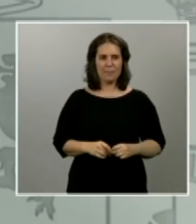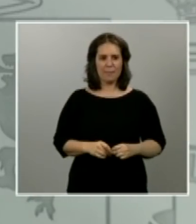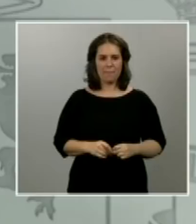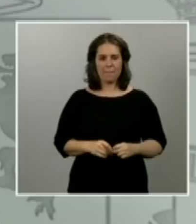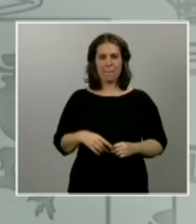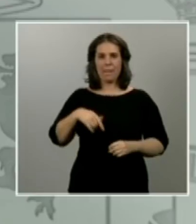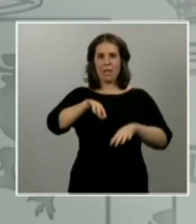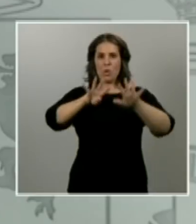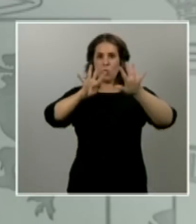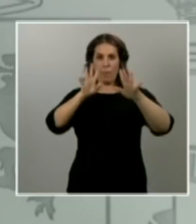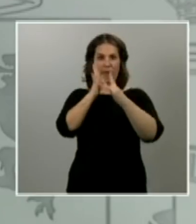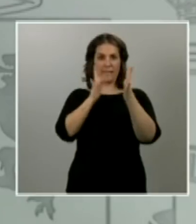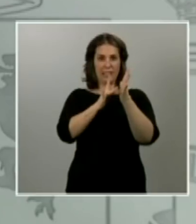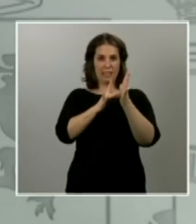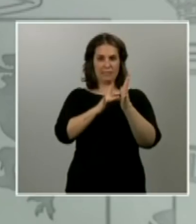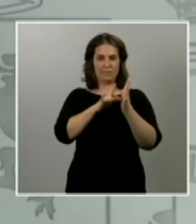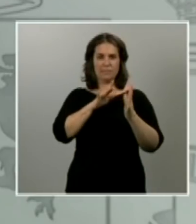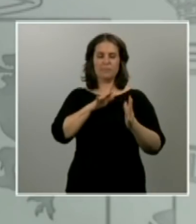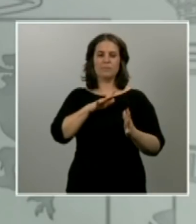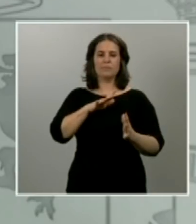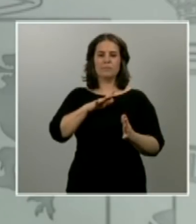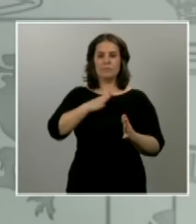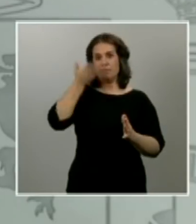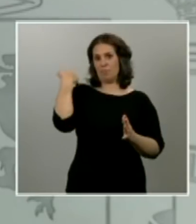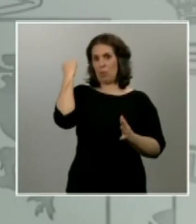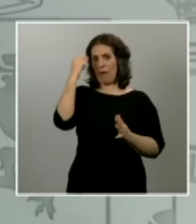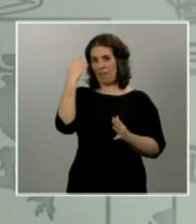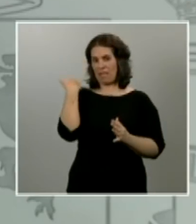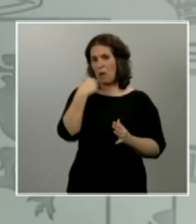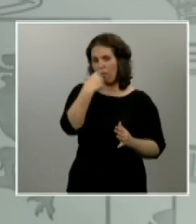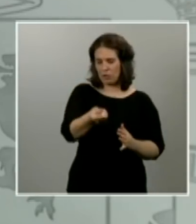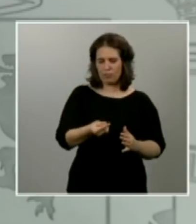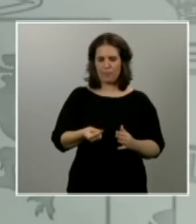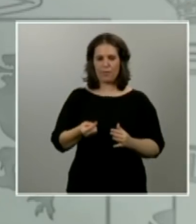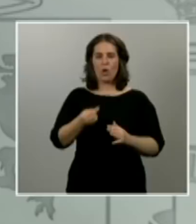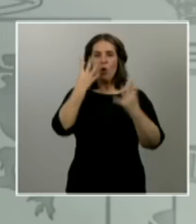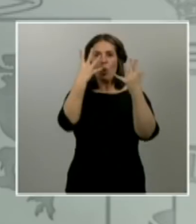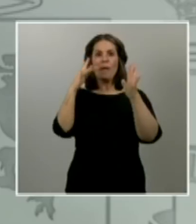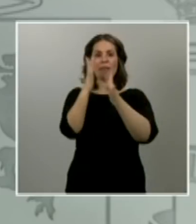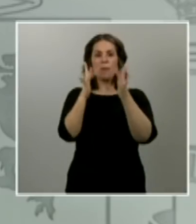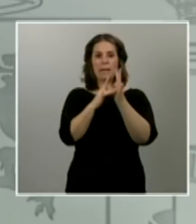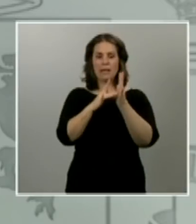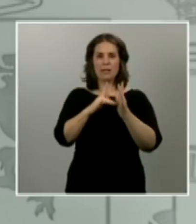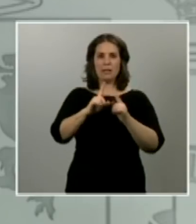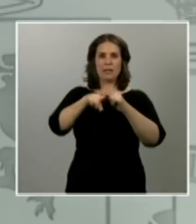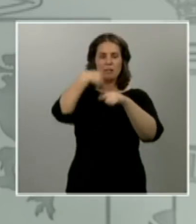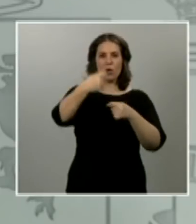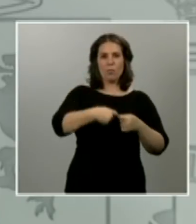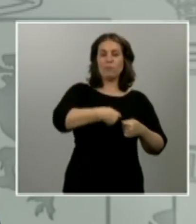abril como anuncié en la anterior comparecencia vayamos a prolongarlo no lo que vamos a hacer